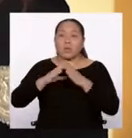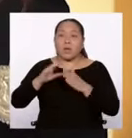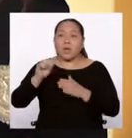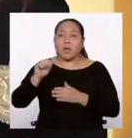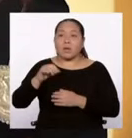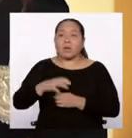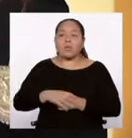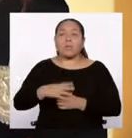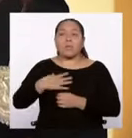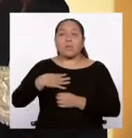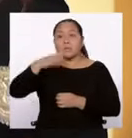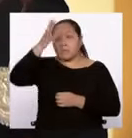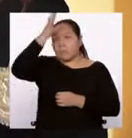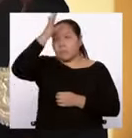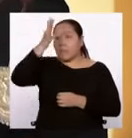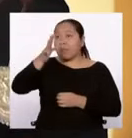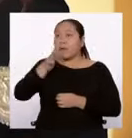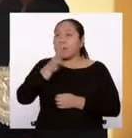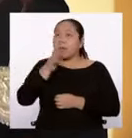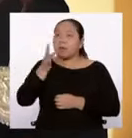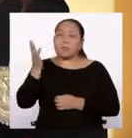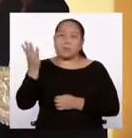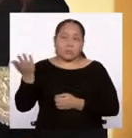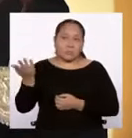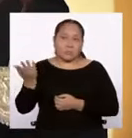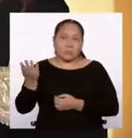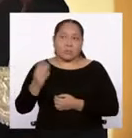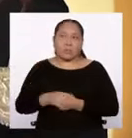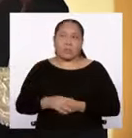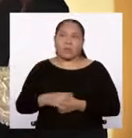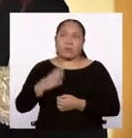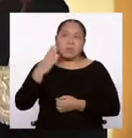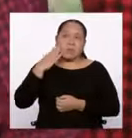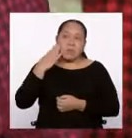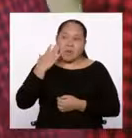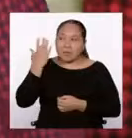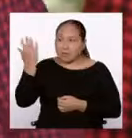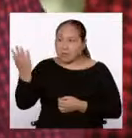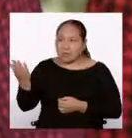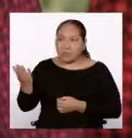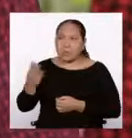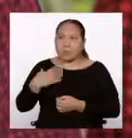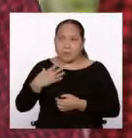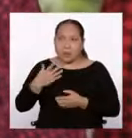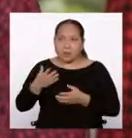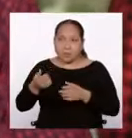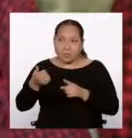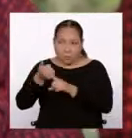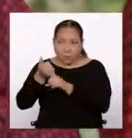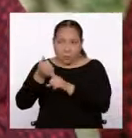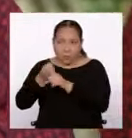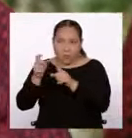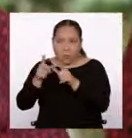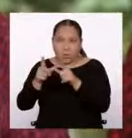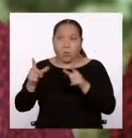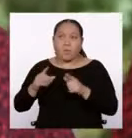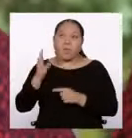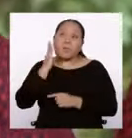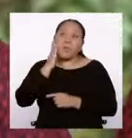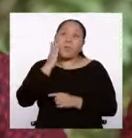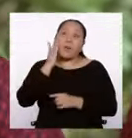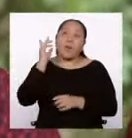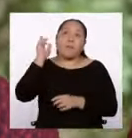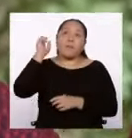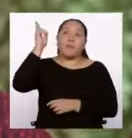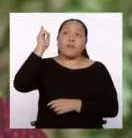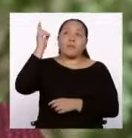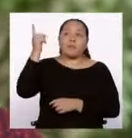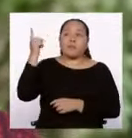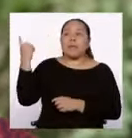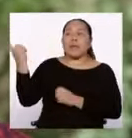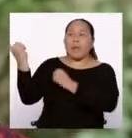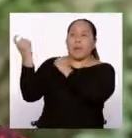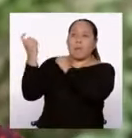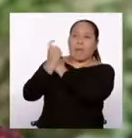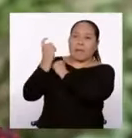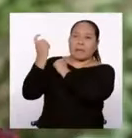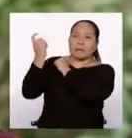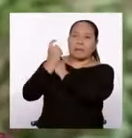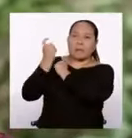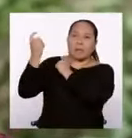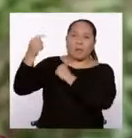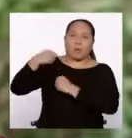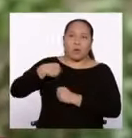madres son de lugar. Mi madre es maestra y ha sido mi profesora.